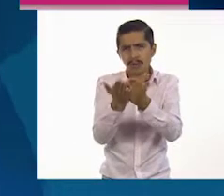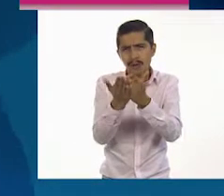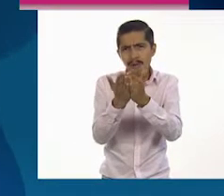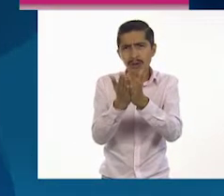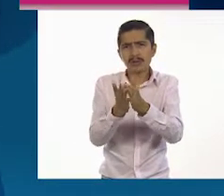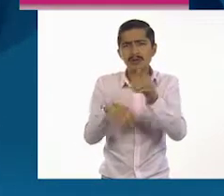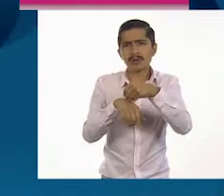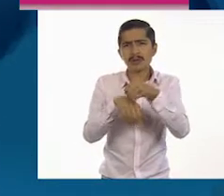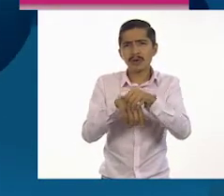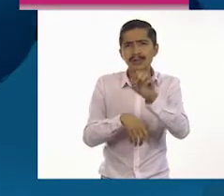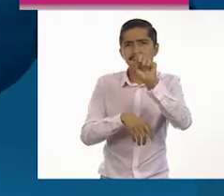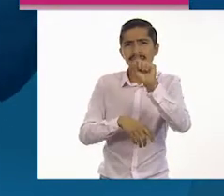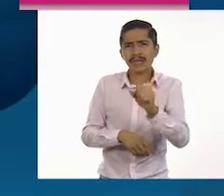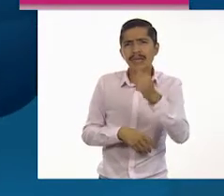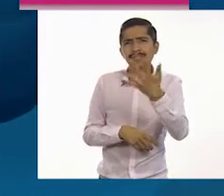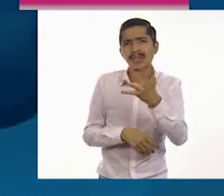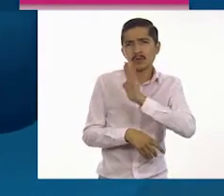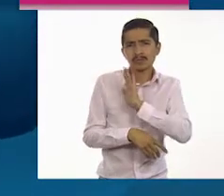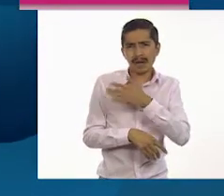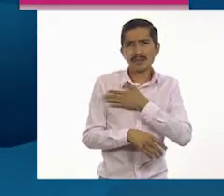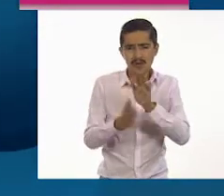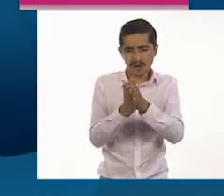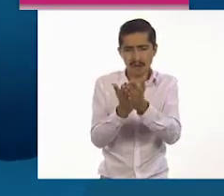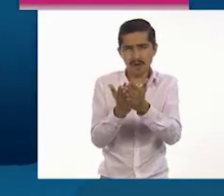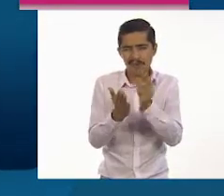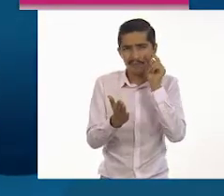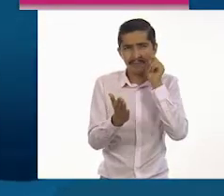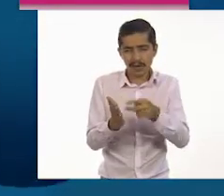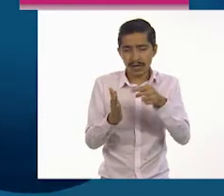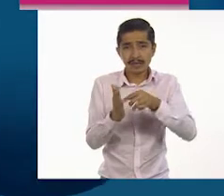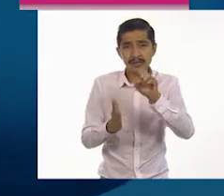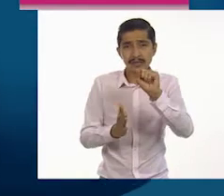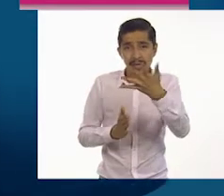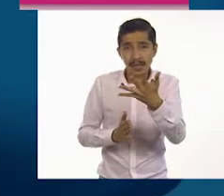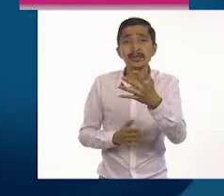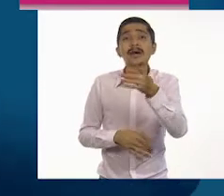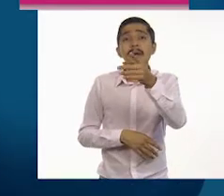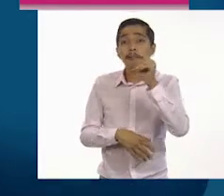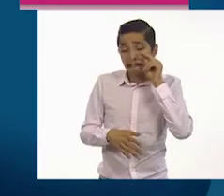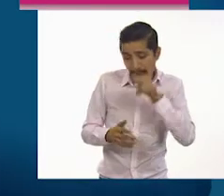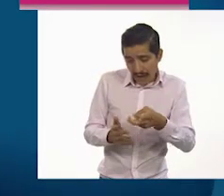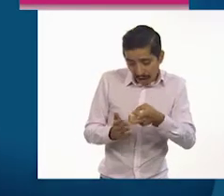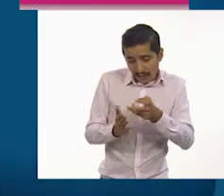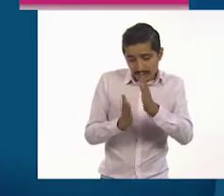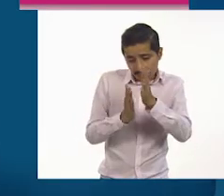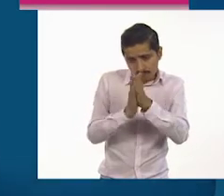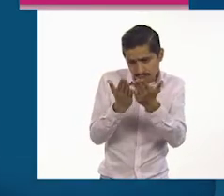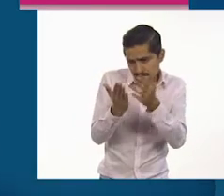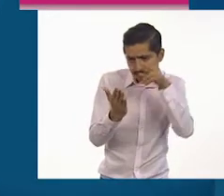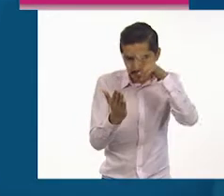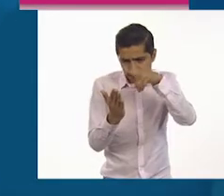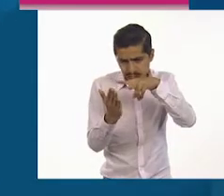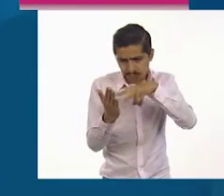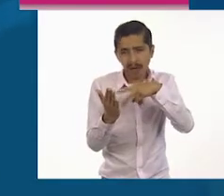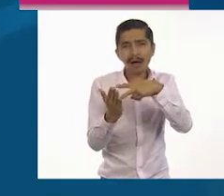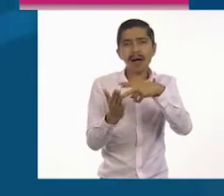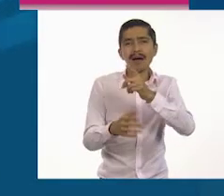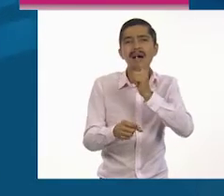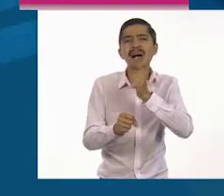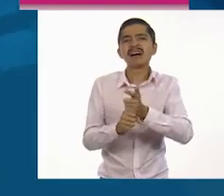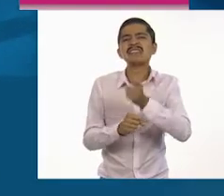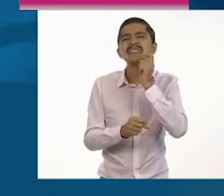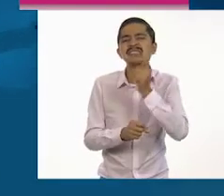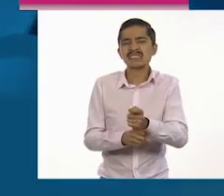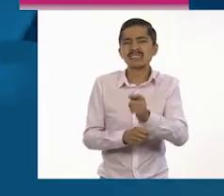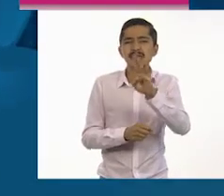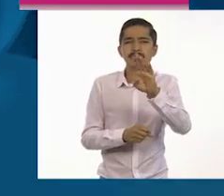de nuestro libro de texto. Véanlo. Muy bien. Ubíquenlo. Ahí encontraremos lo siguiente. Conozcamos de